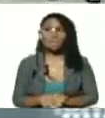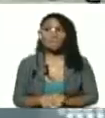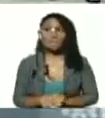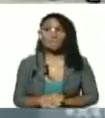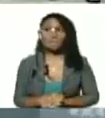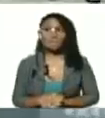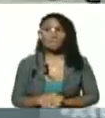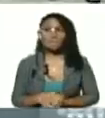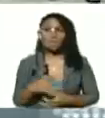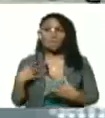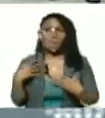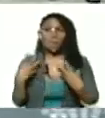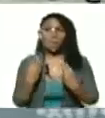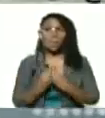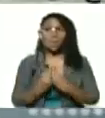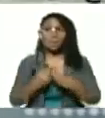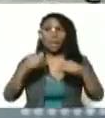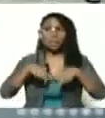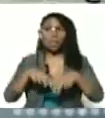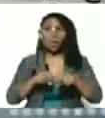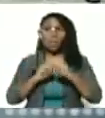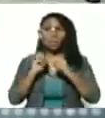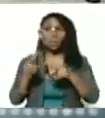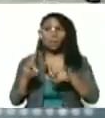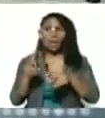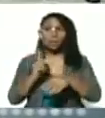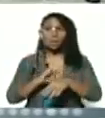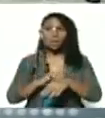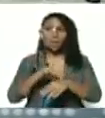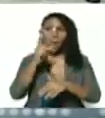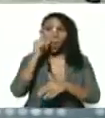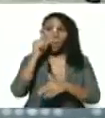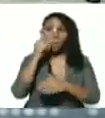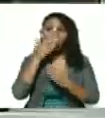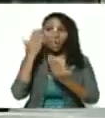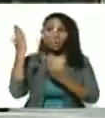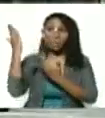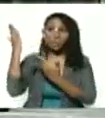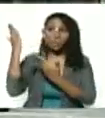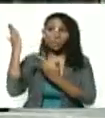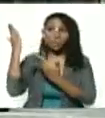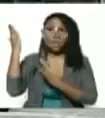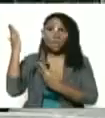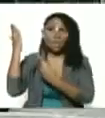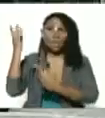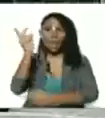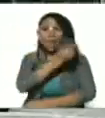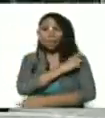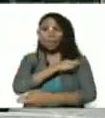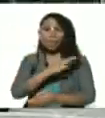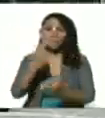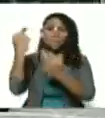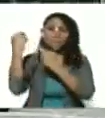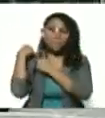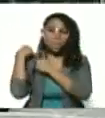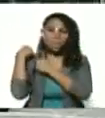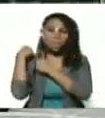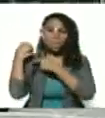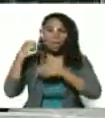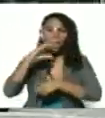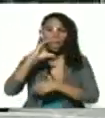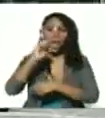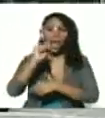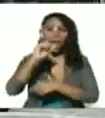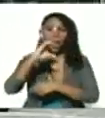nos acompaña en esta oportunidad el doctor Juan Carlos Marcanos jefe responsable de la ASIC de